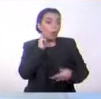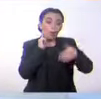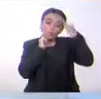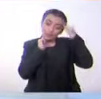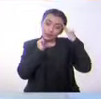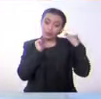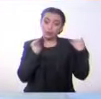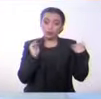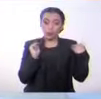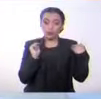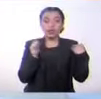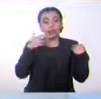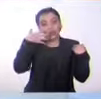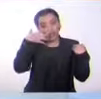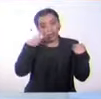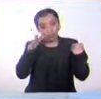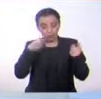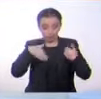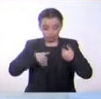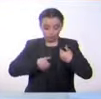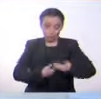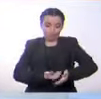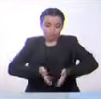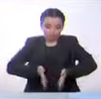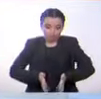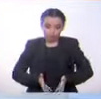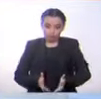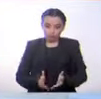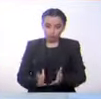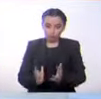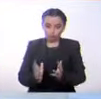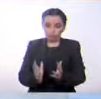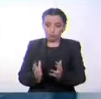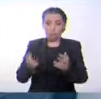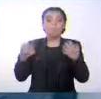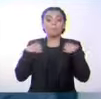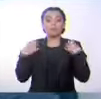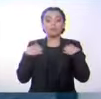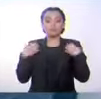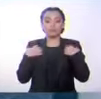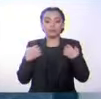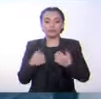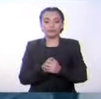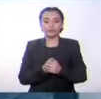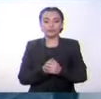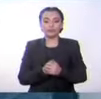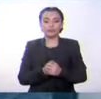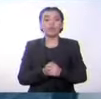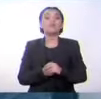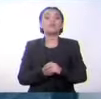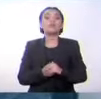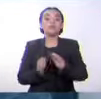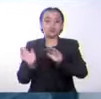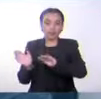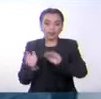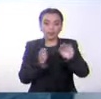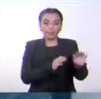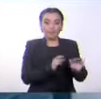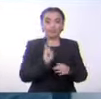Pero, ¿sabías que hay dos mamíferos que ponen huevos? Sí, ponen huevos.